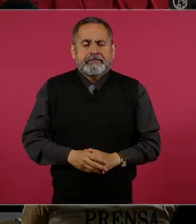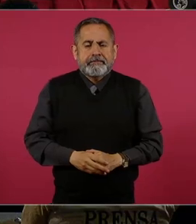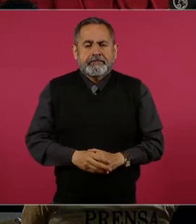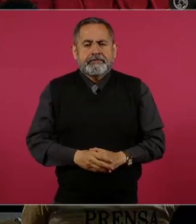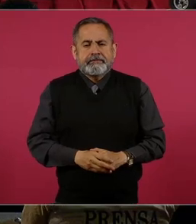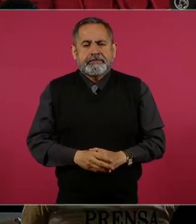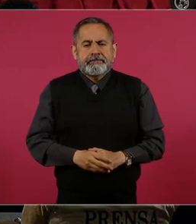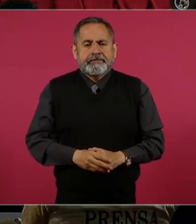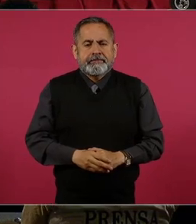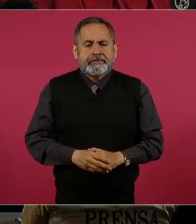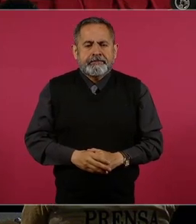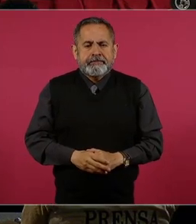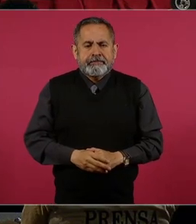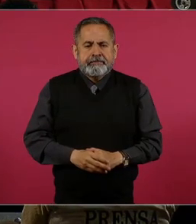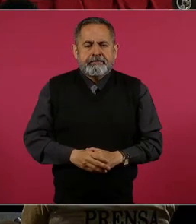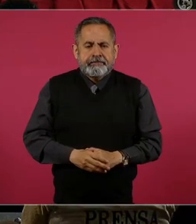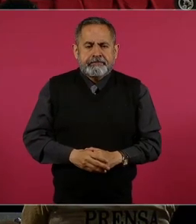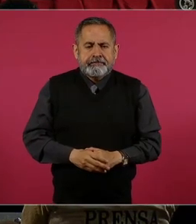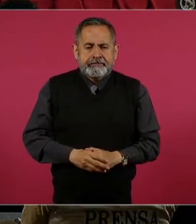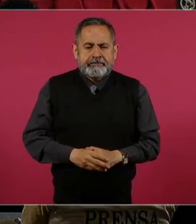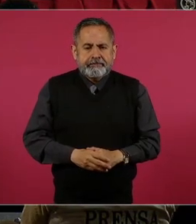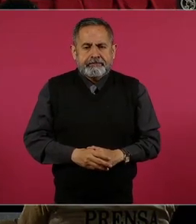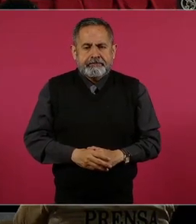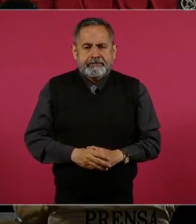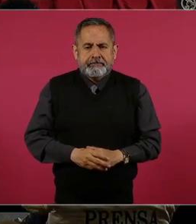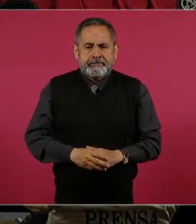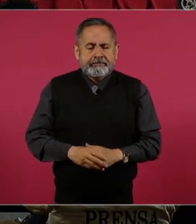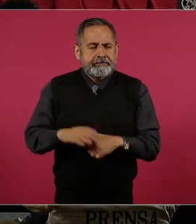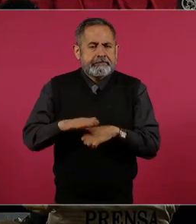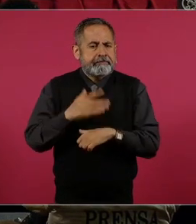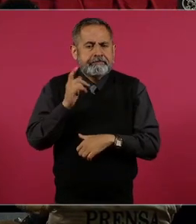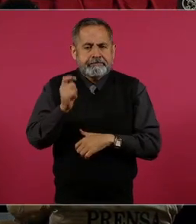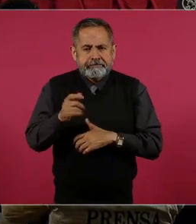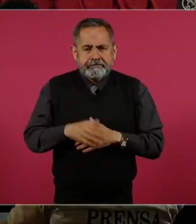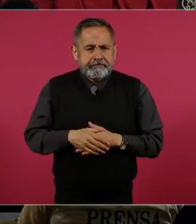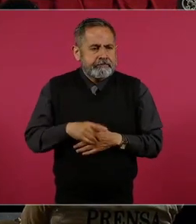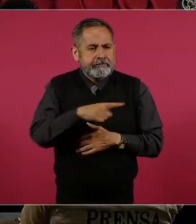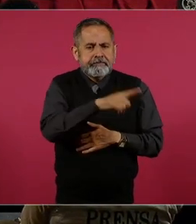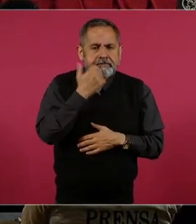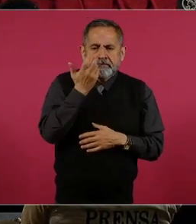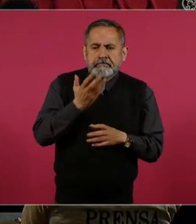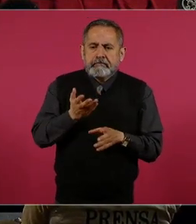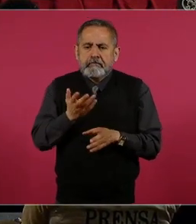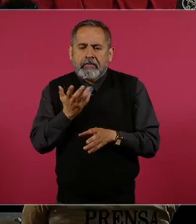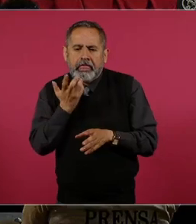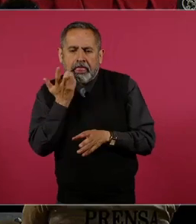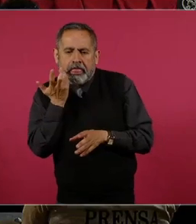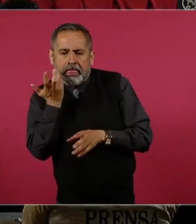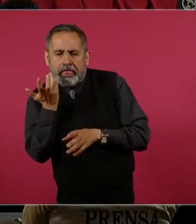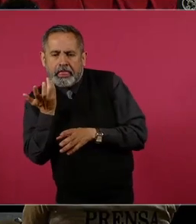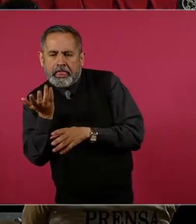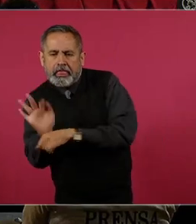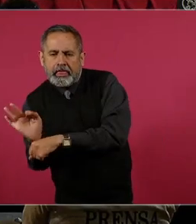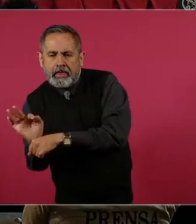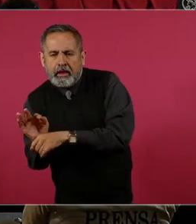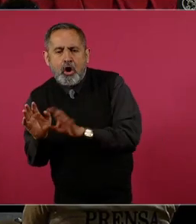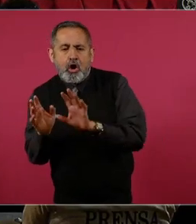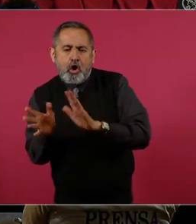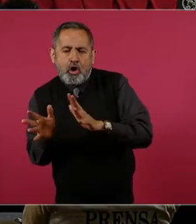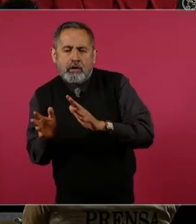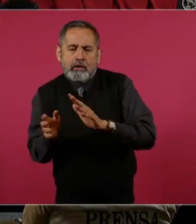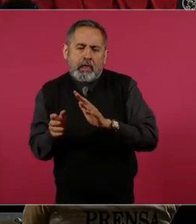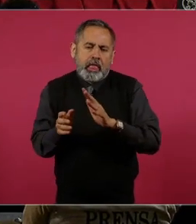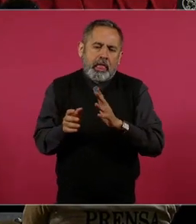se inclinan mucho de un lado o de otro